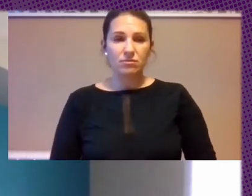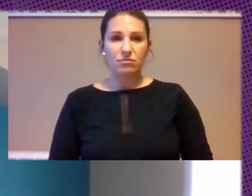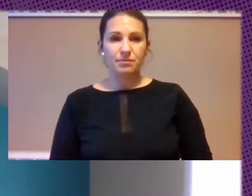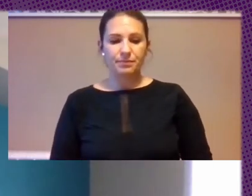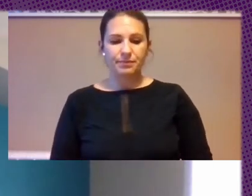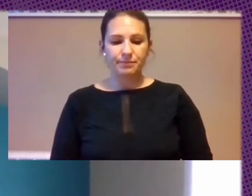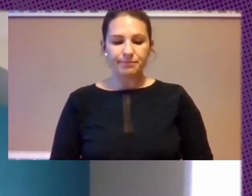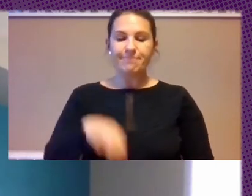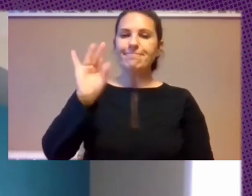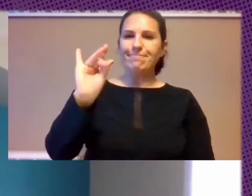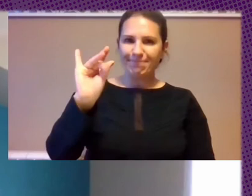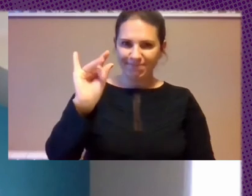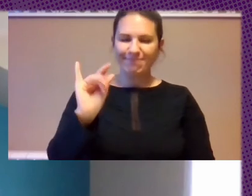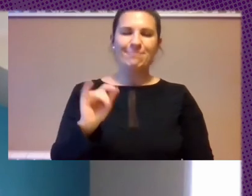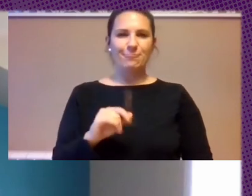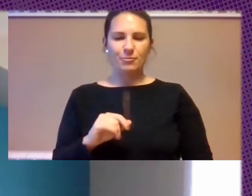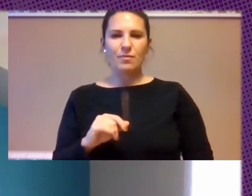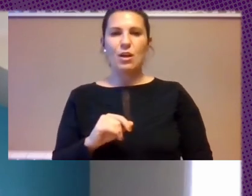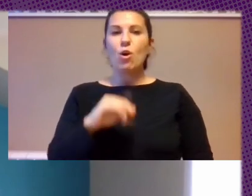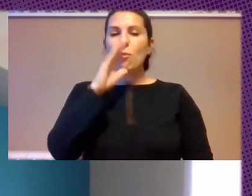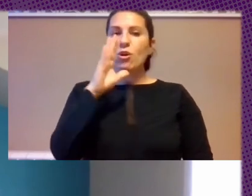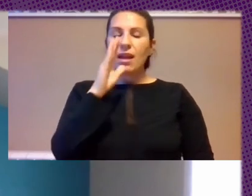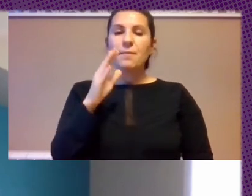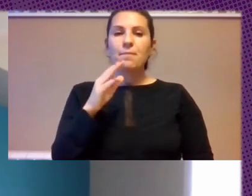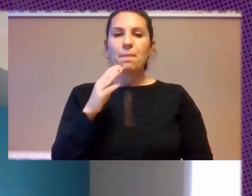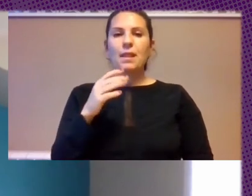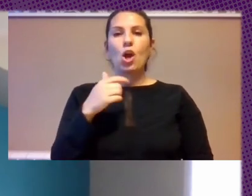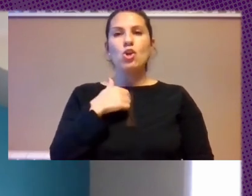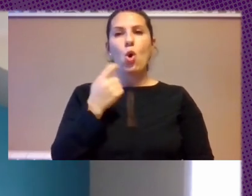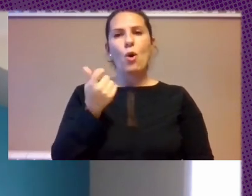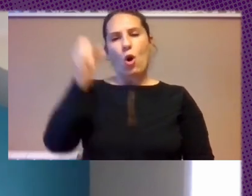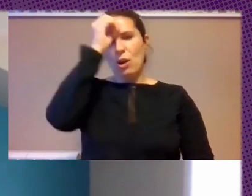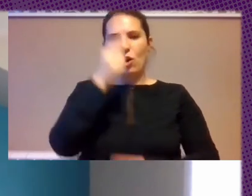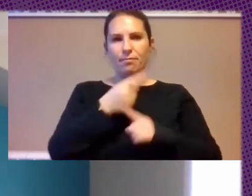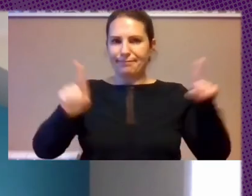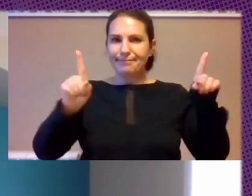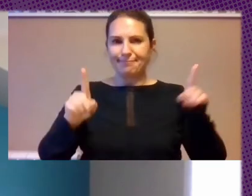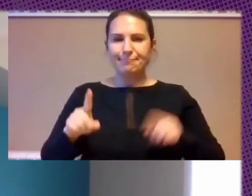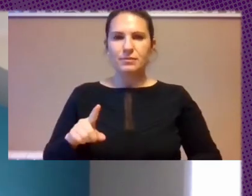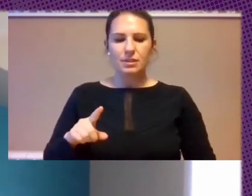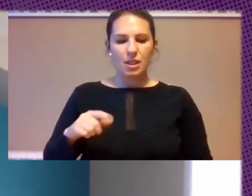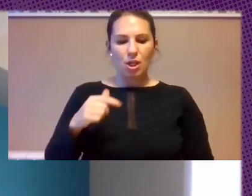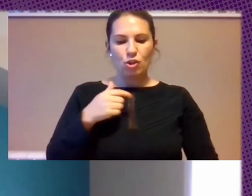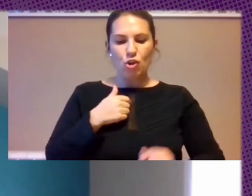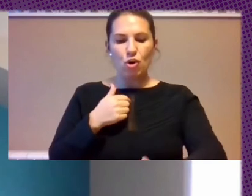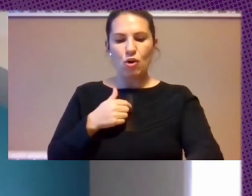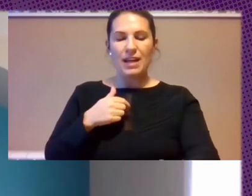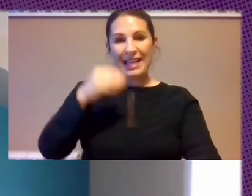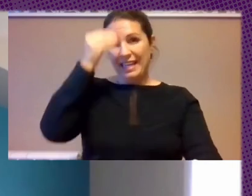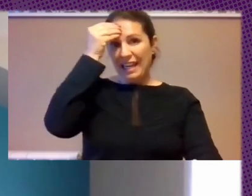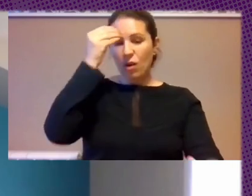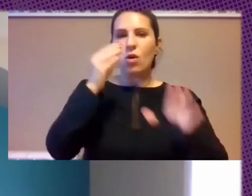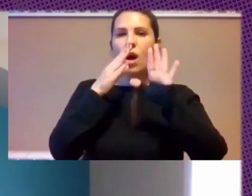Si Quiero Agregar Algo Porque Yo Yo Difiero Un Poco A Mí A mí Me Parece Que Hay Mucha Menos